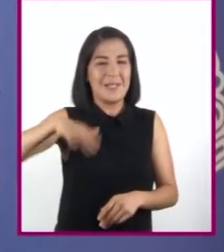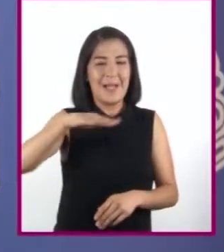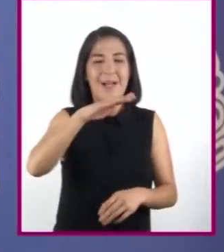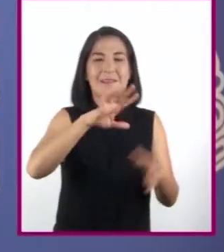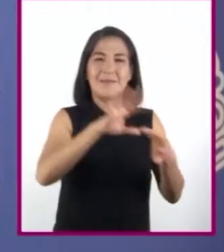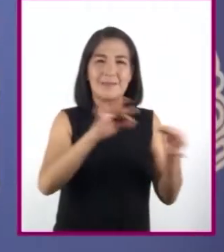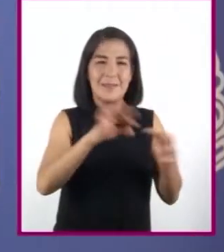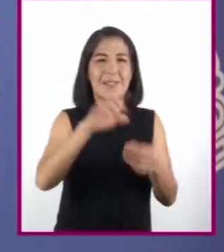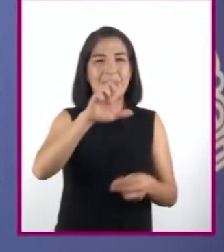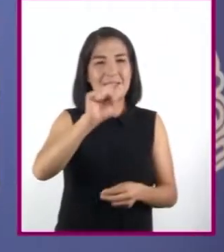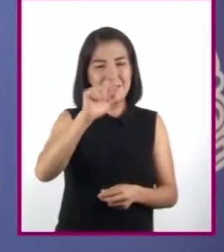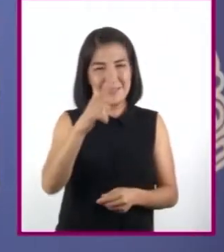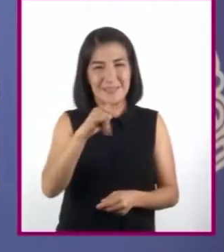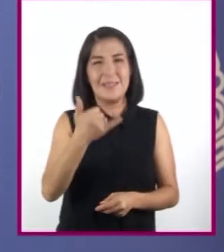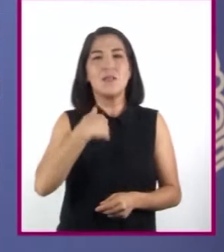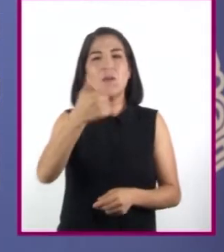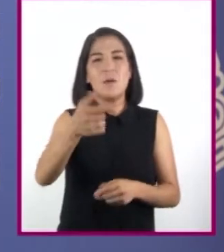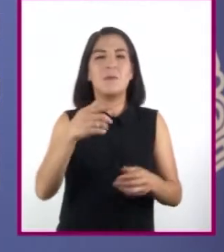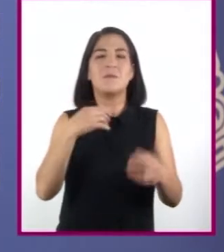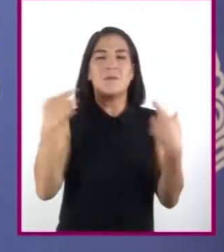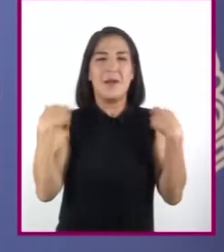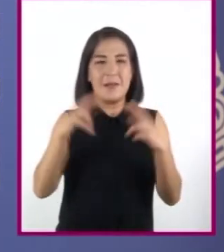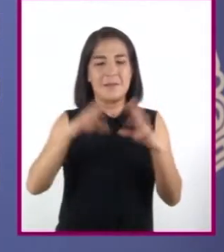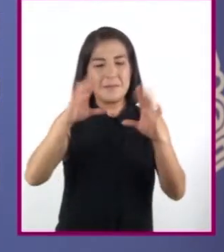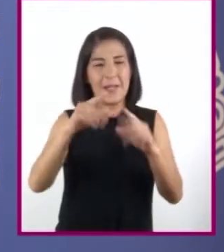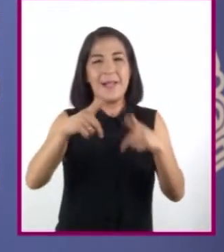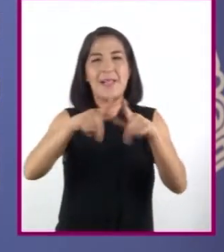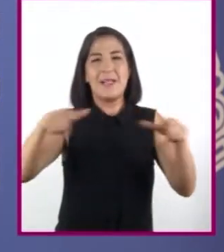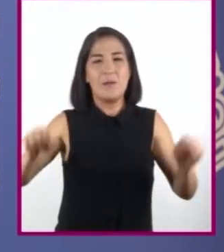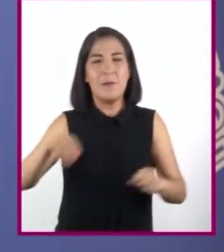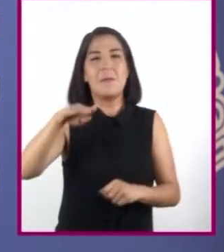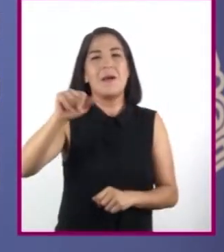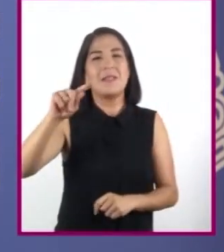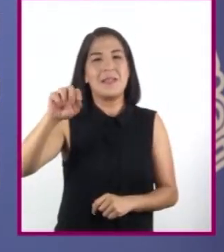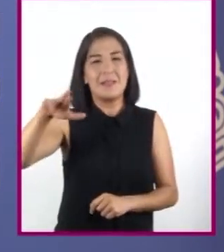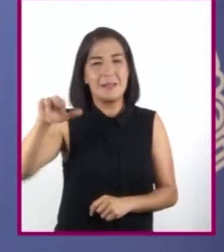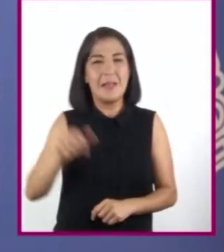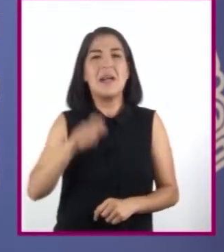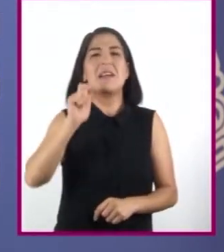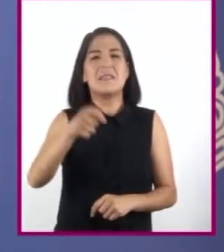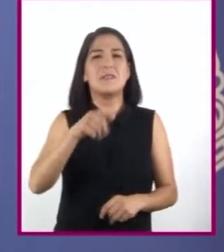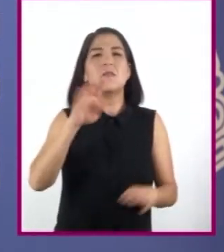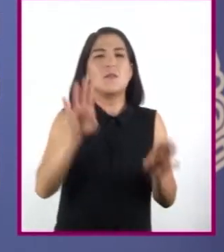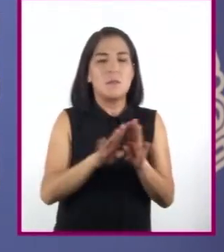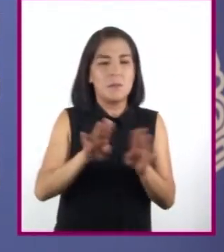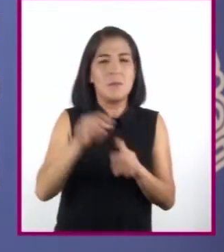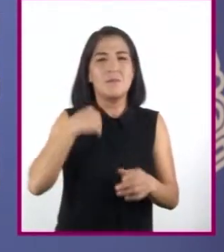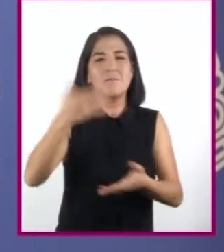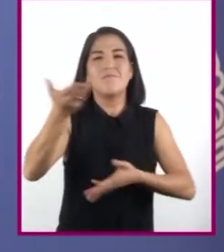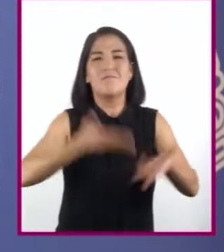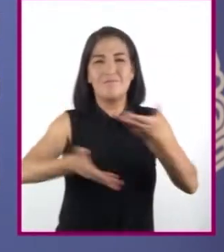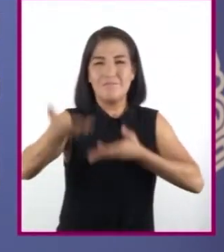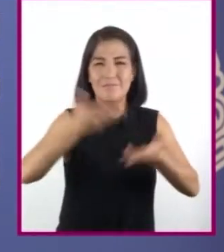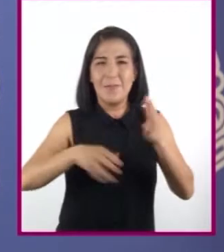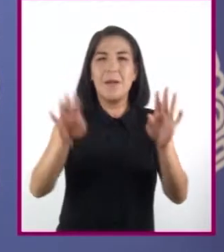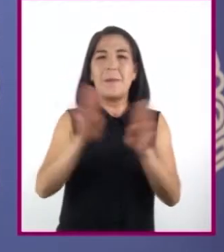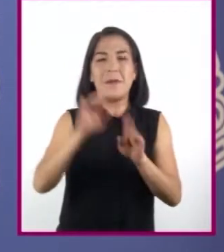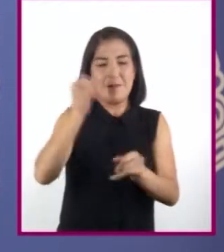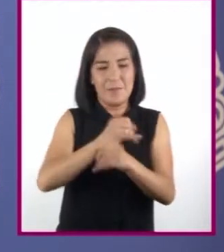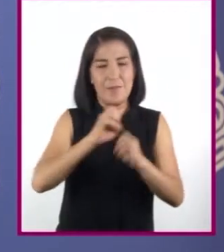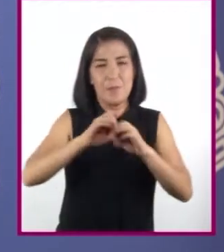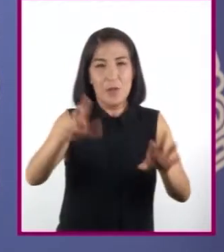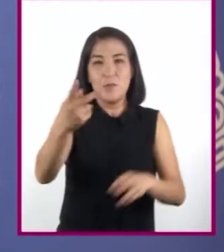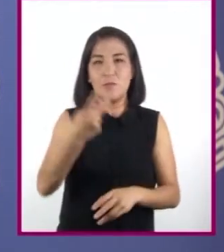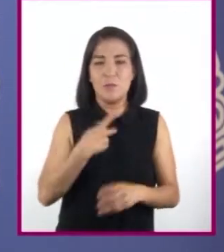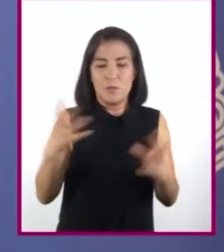estoy a cargo de trabajar con ustedes en la asignatura de lengua materna. En este programa compartiré información con ustedes para que